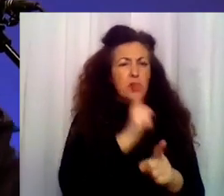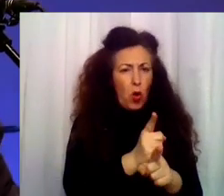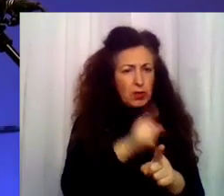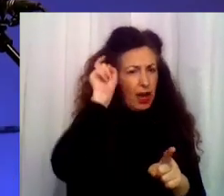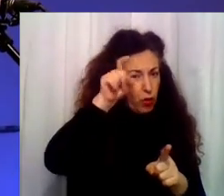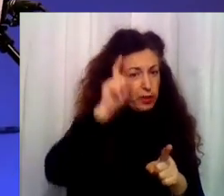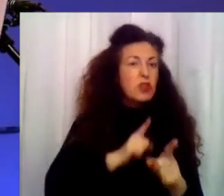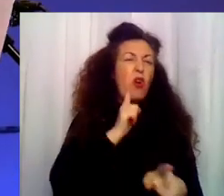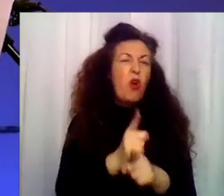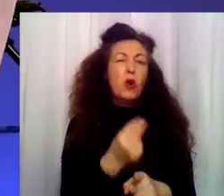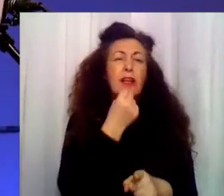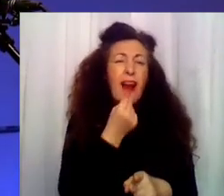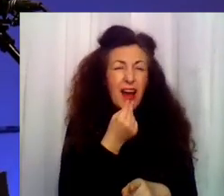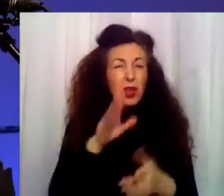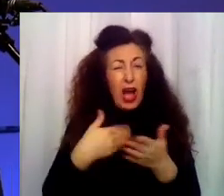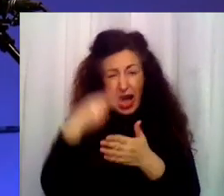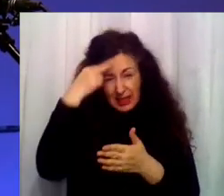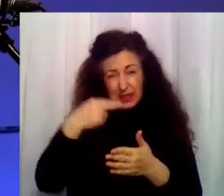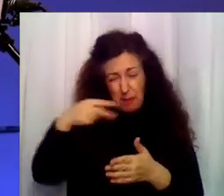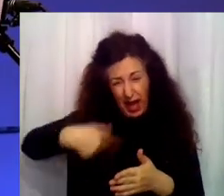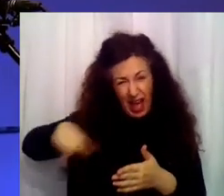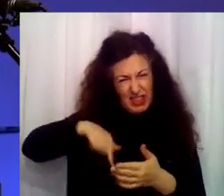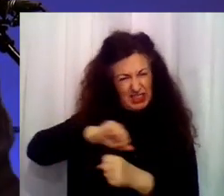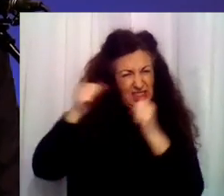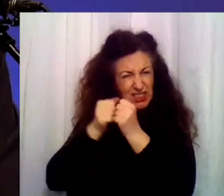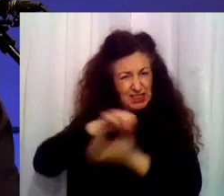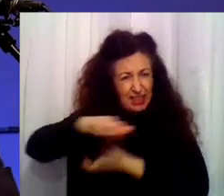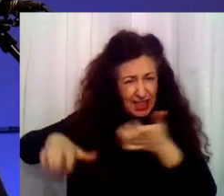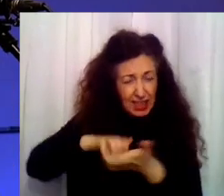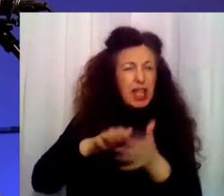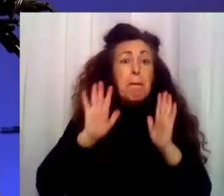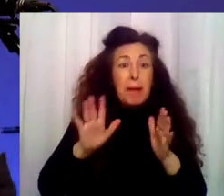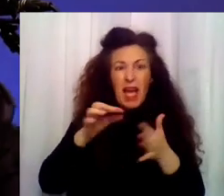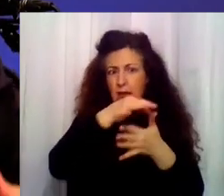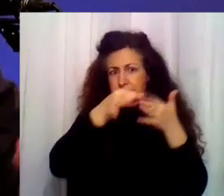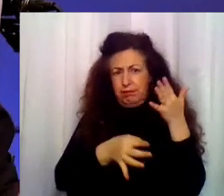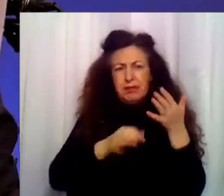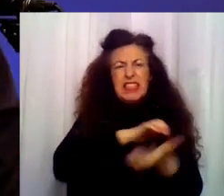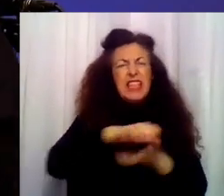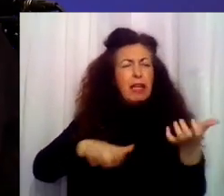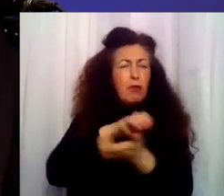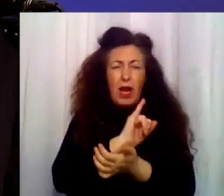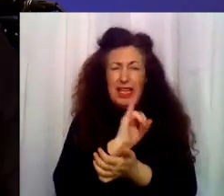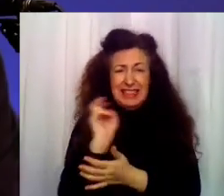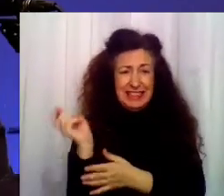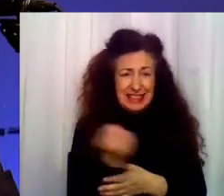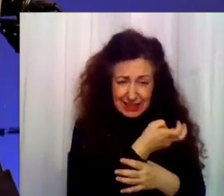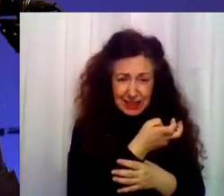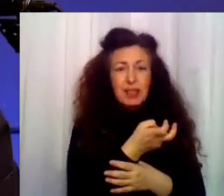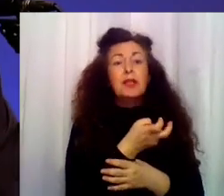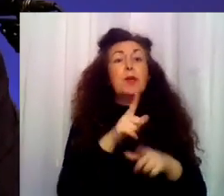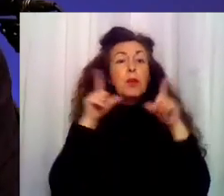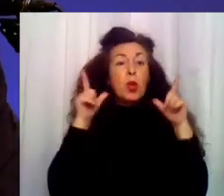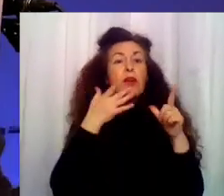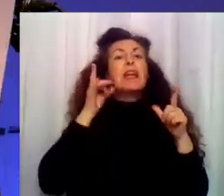también reyertas entre los mismos padres y madres, pero son muchos los testimonios diarios de trifulcas y de provocaciones protagonizadas por los